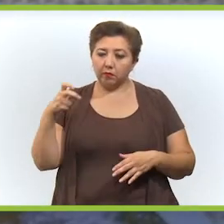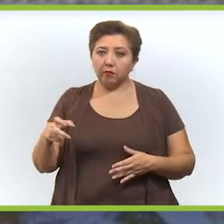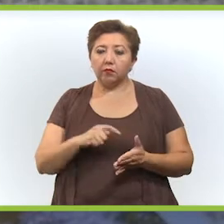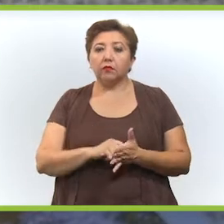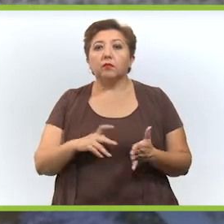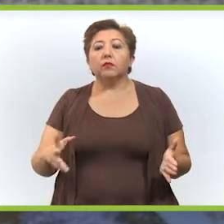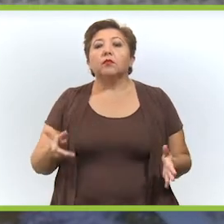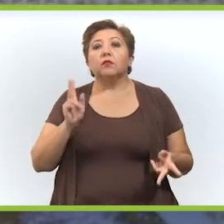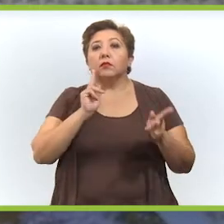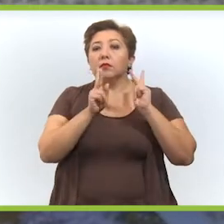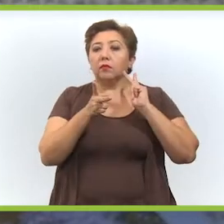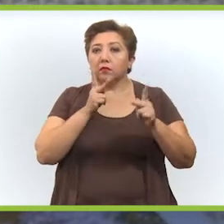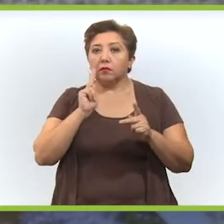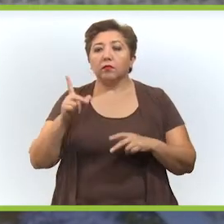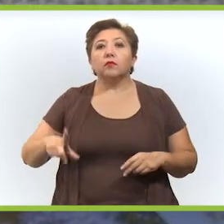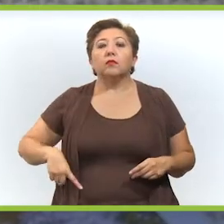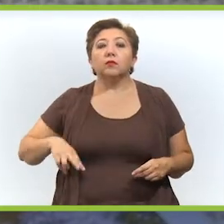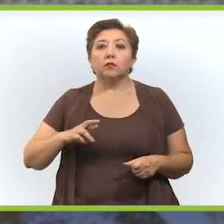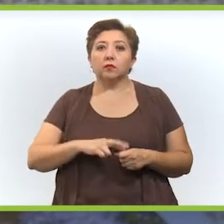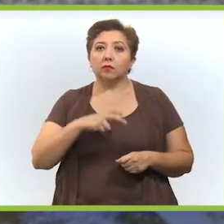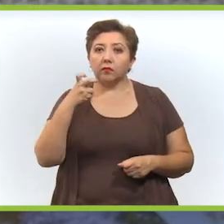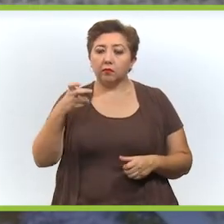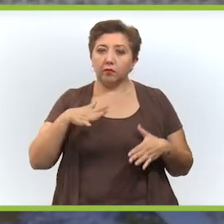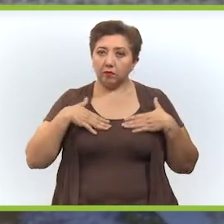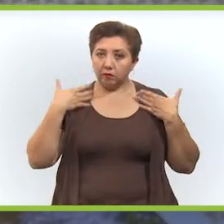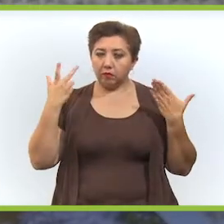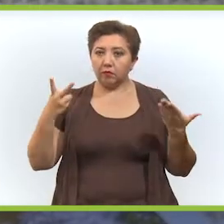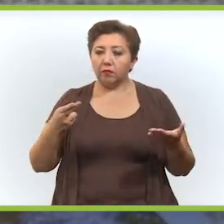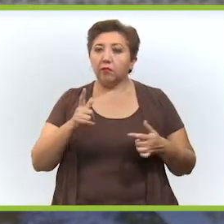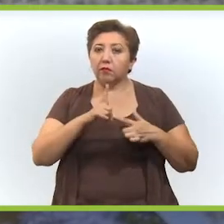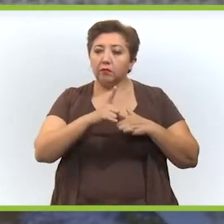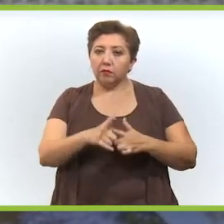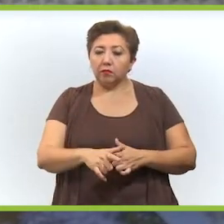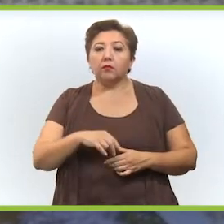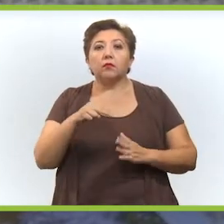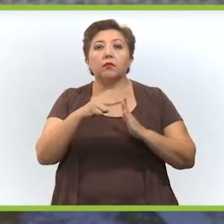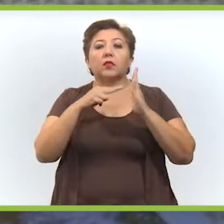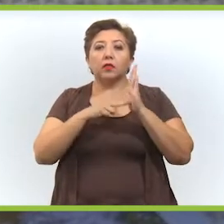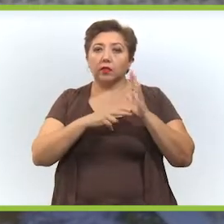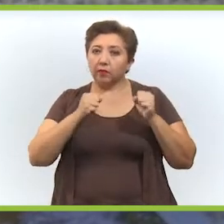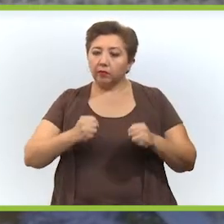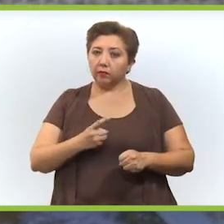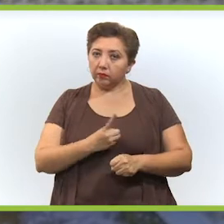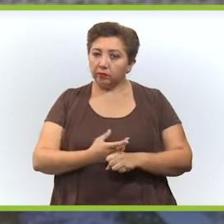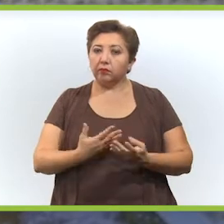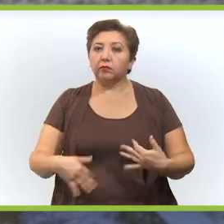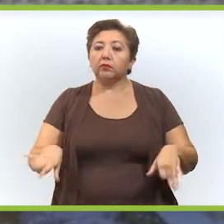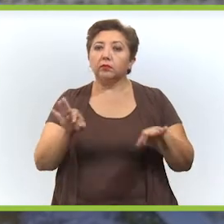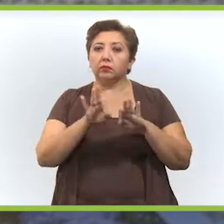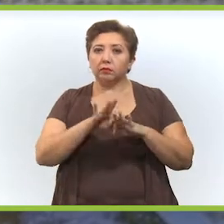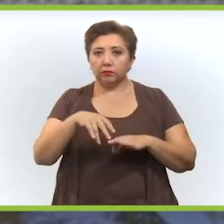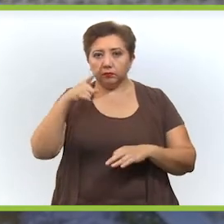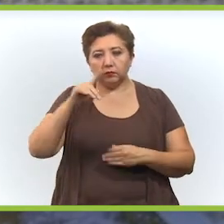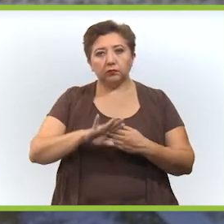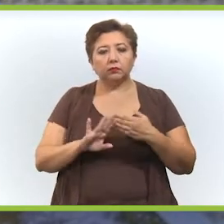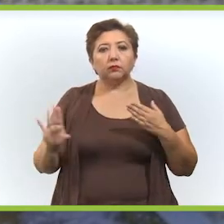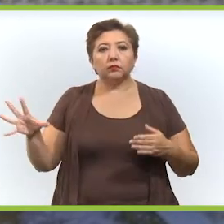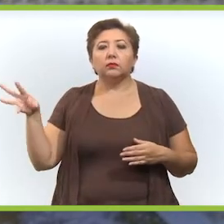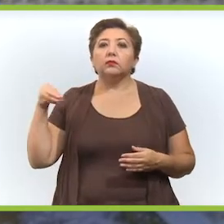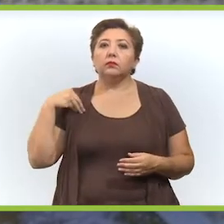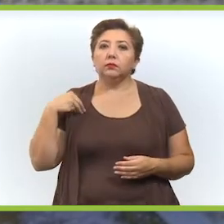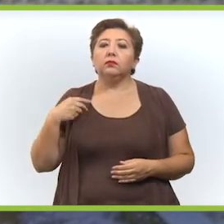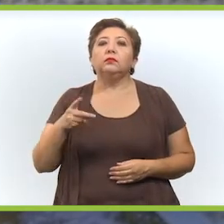entregas también se siguen protocolos de seguridad muy importantes y estrictos para evitar contagios, protocolos por los que también han recibido